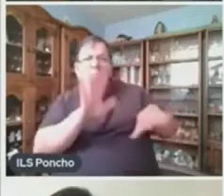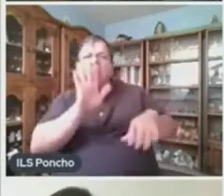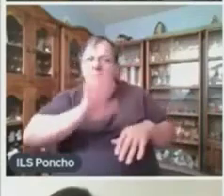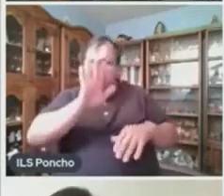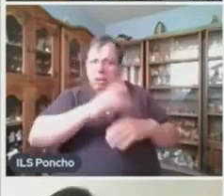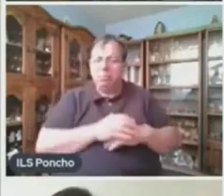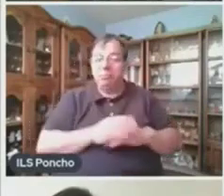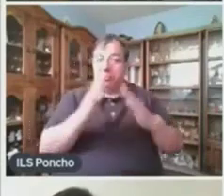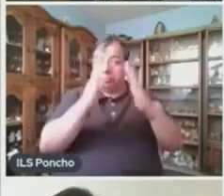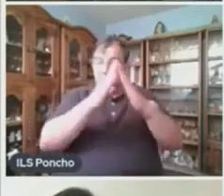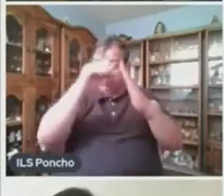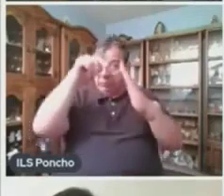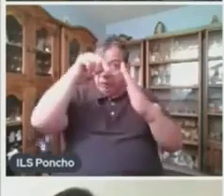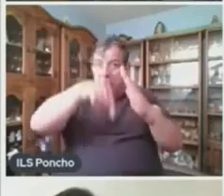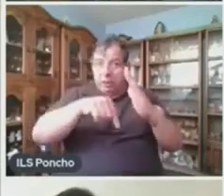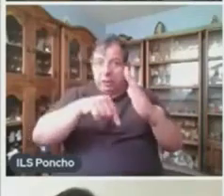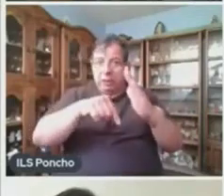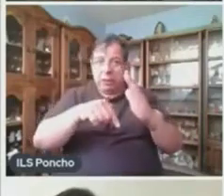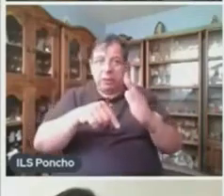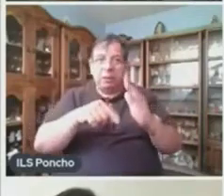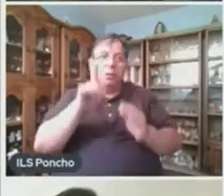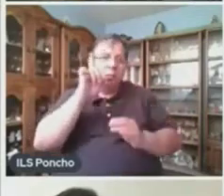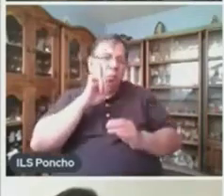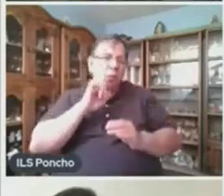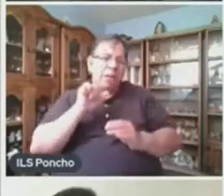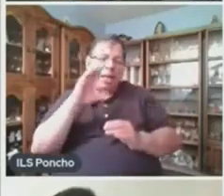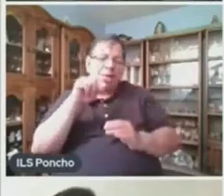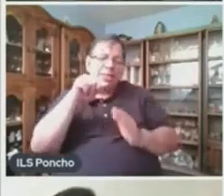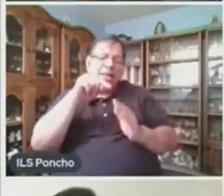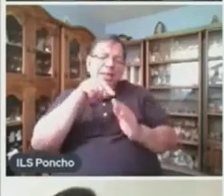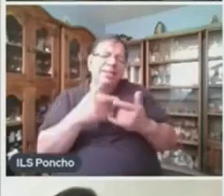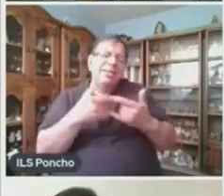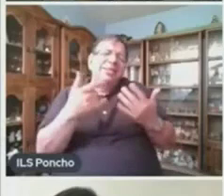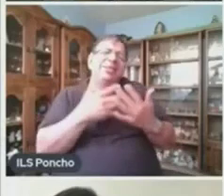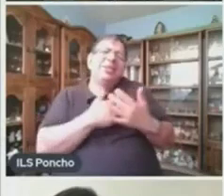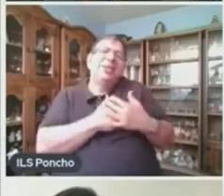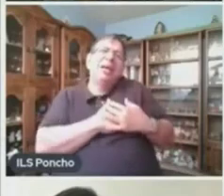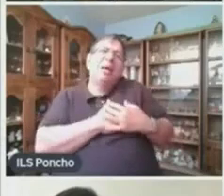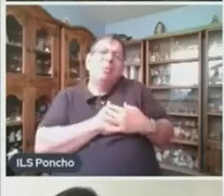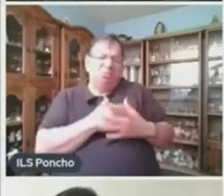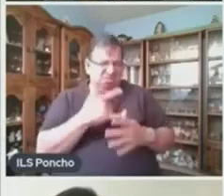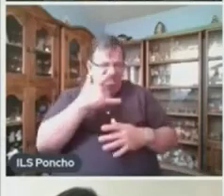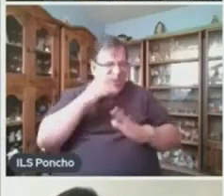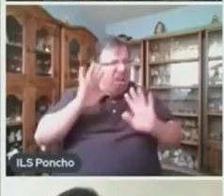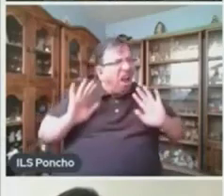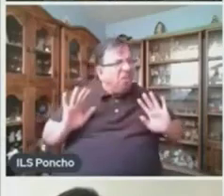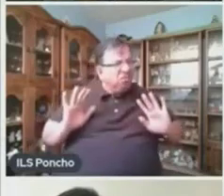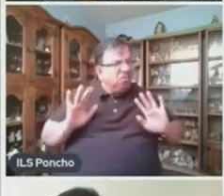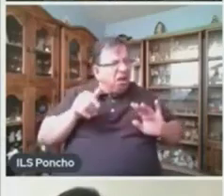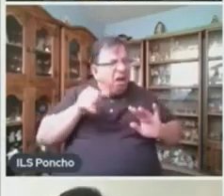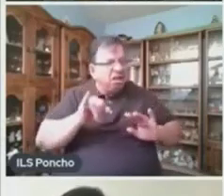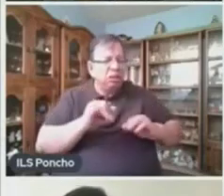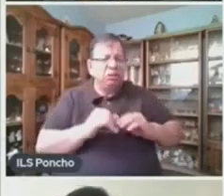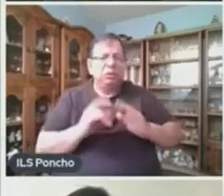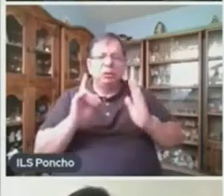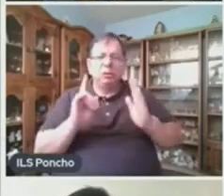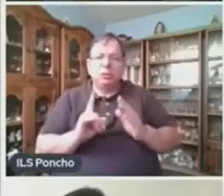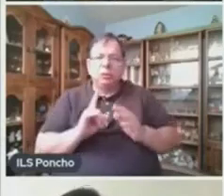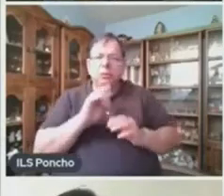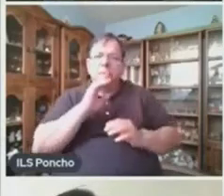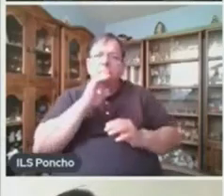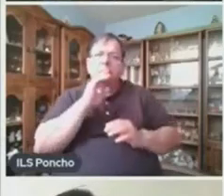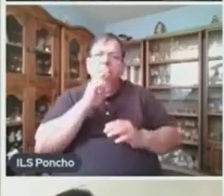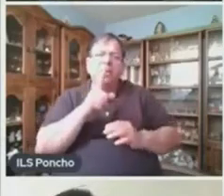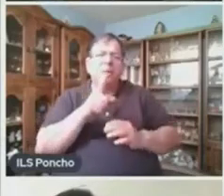Alicia vivía Su historia De amor De manera Muy extraña Prefería Estar